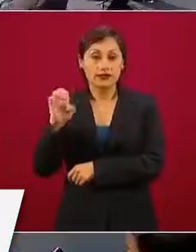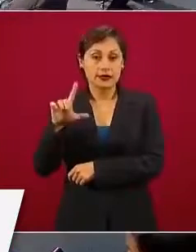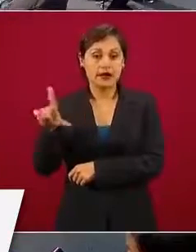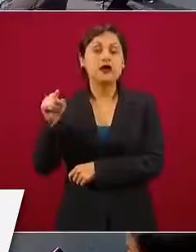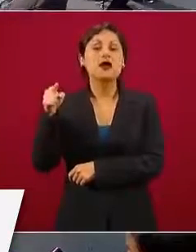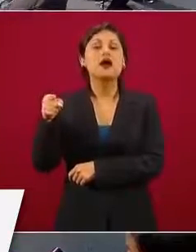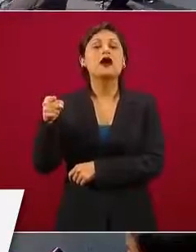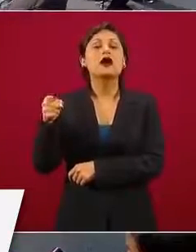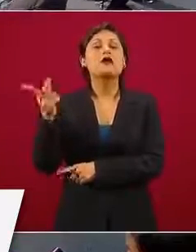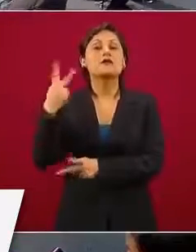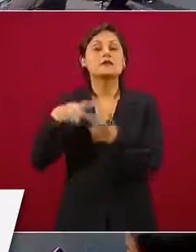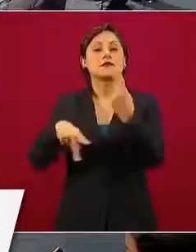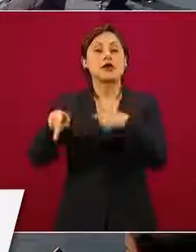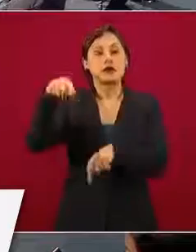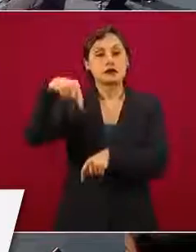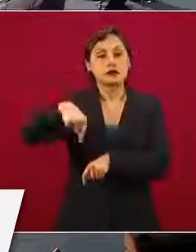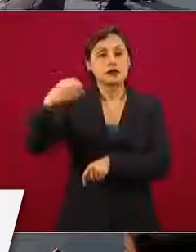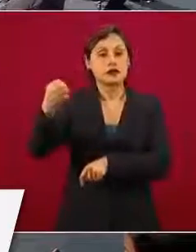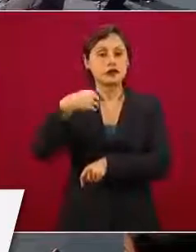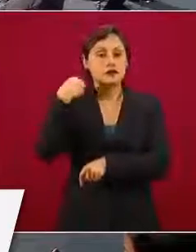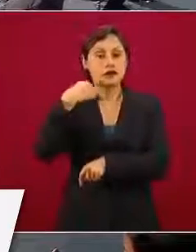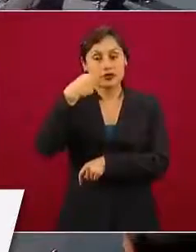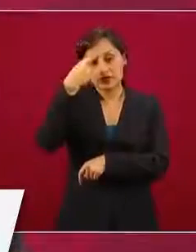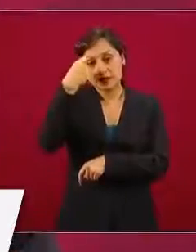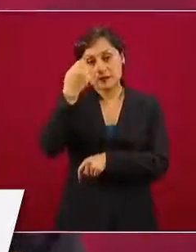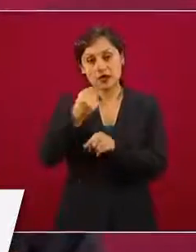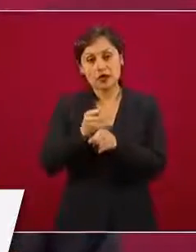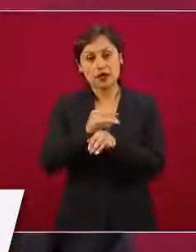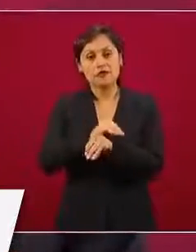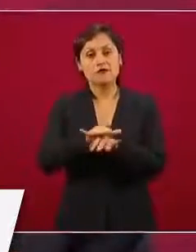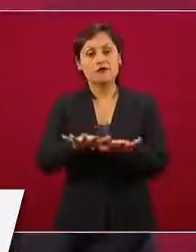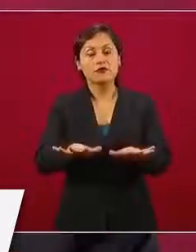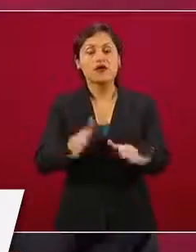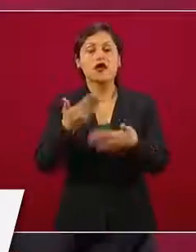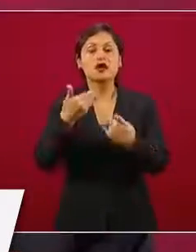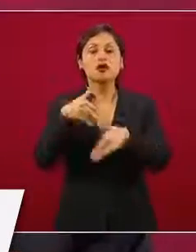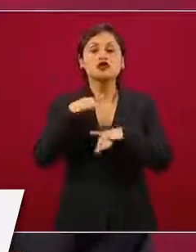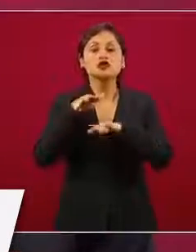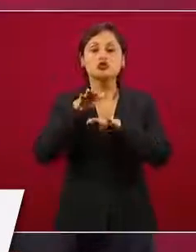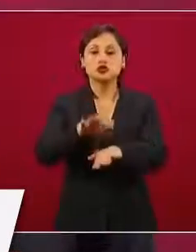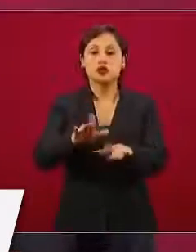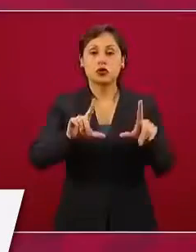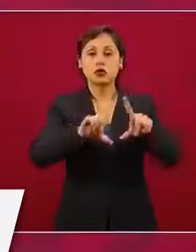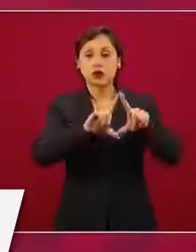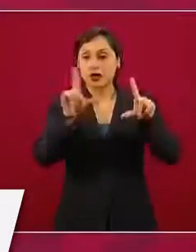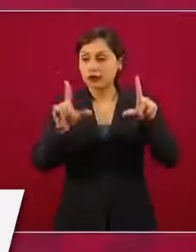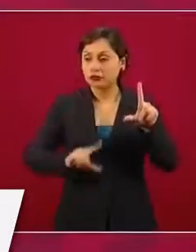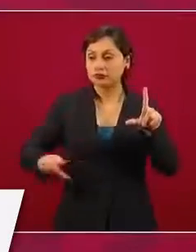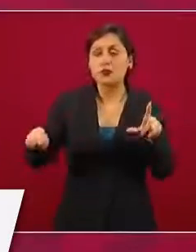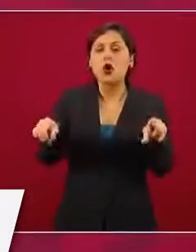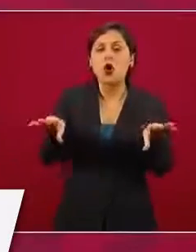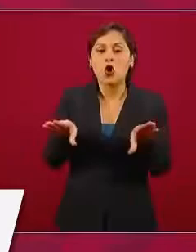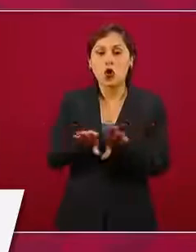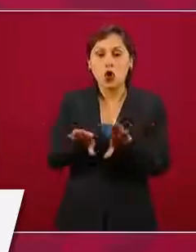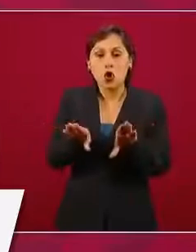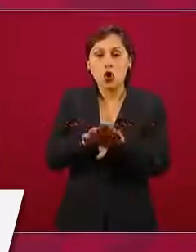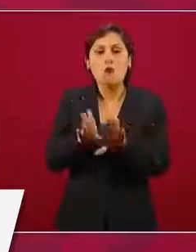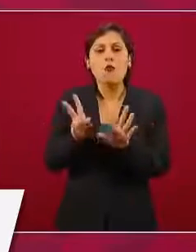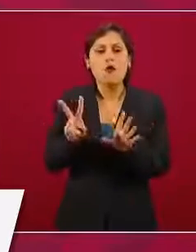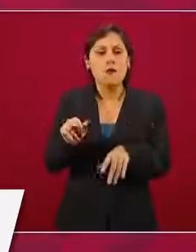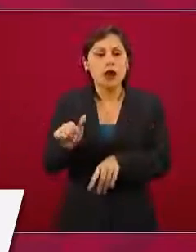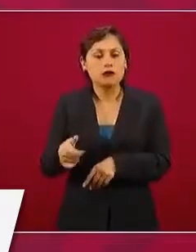a estar informando sobre cómo está el país, sobre el